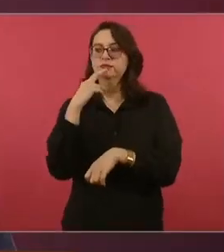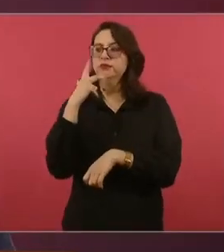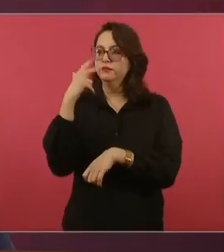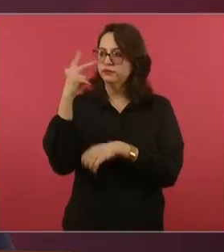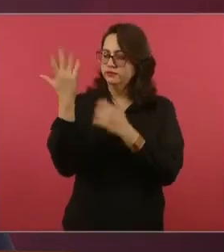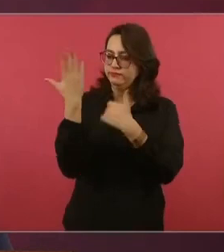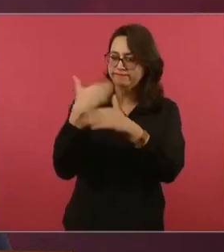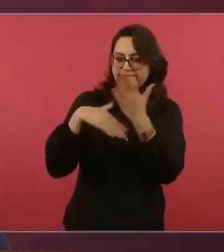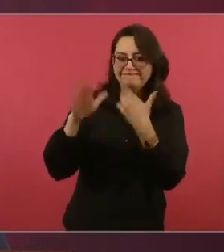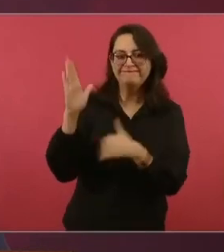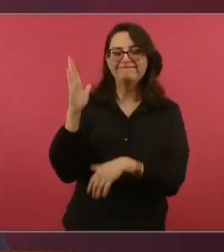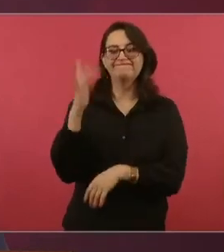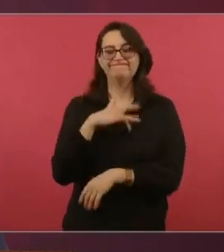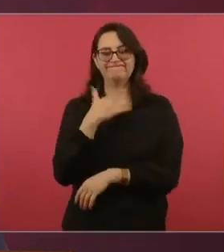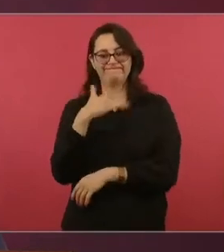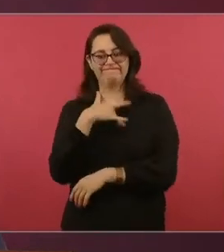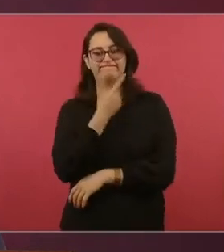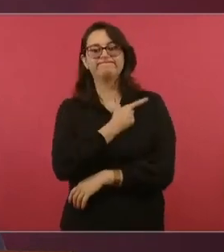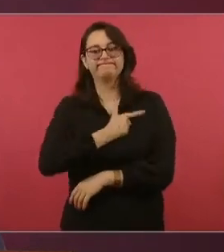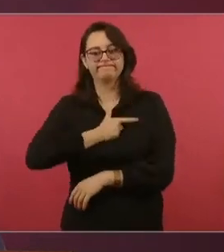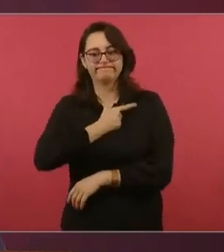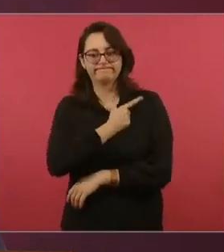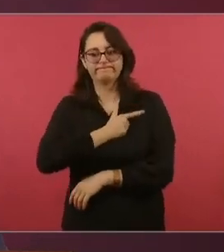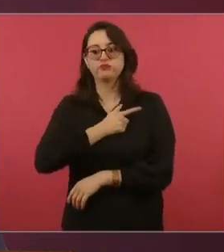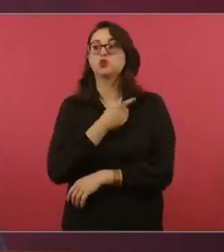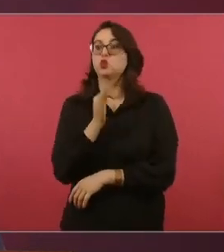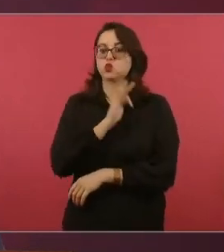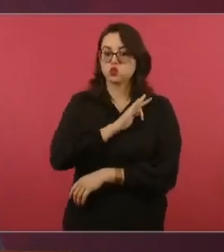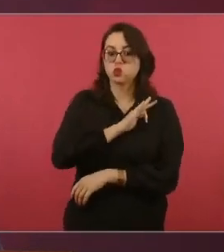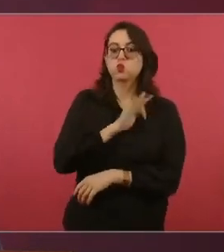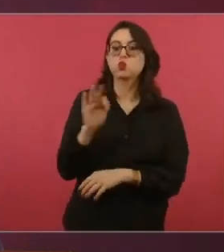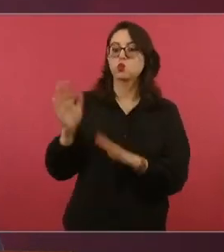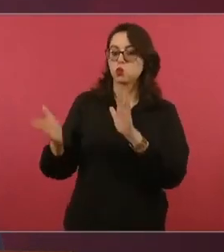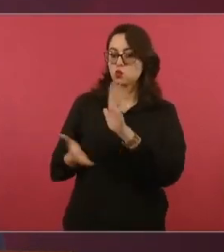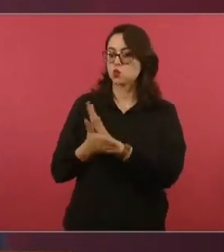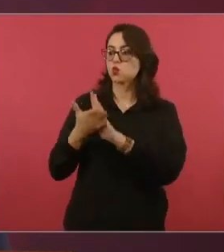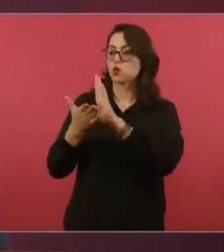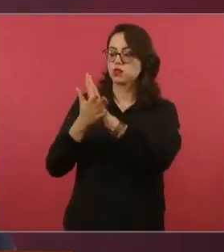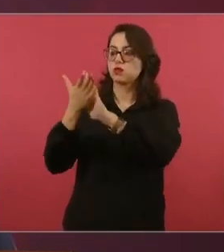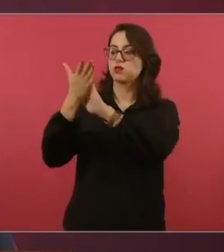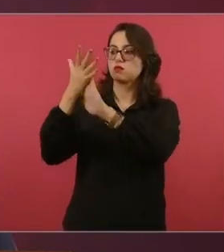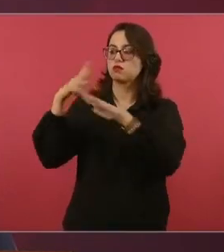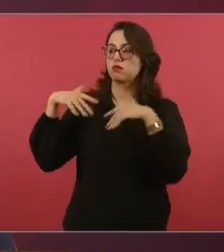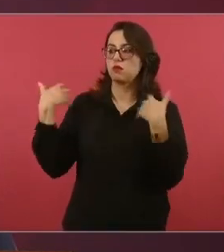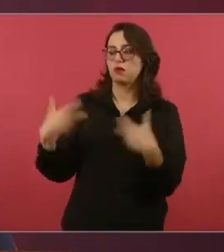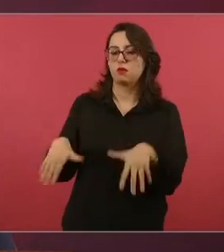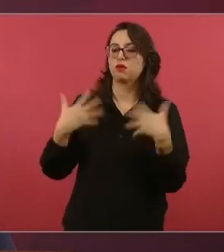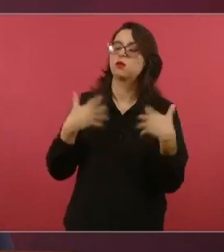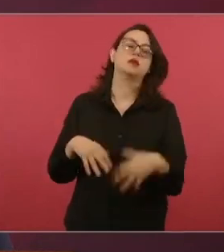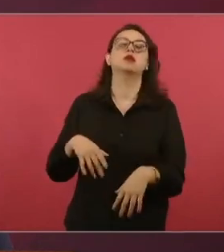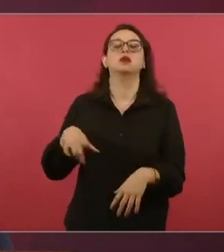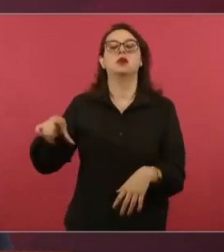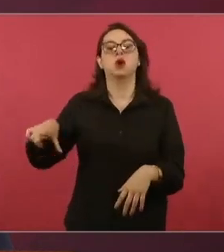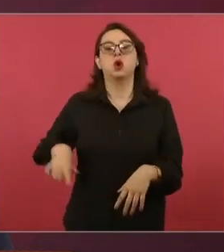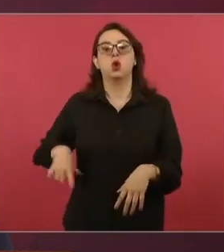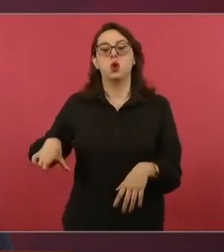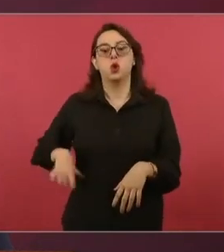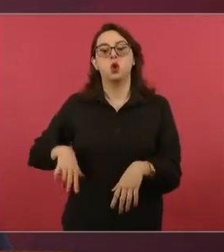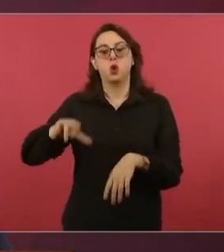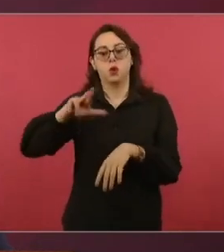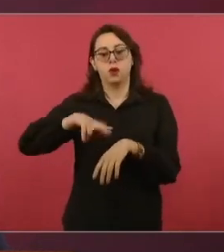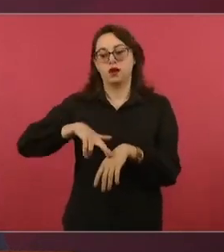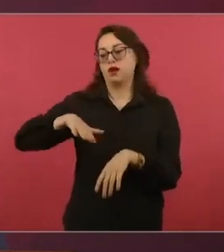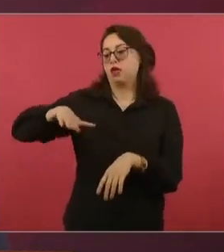me da mucho gusto el que pueda ver estas obras y me sumo también al agradecimiento que hizo el gobernador del Estado de México